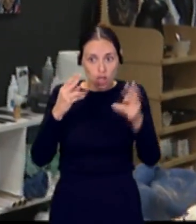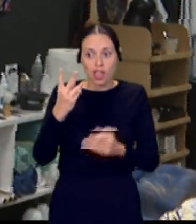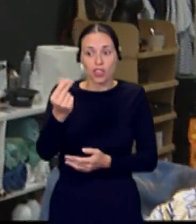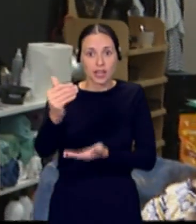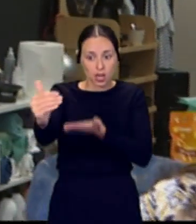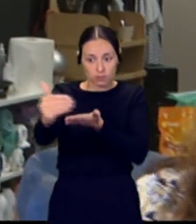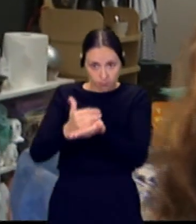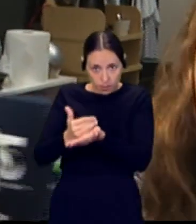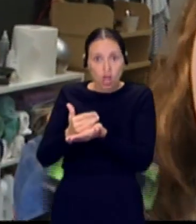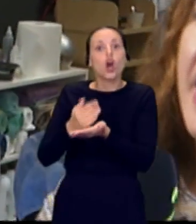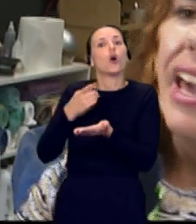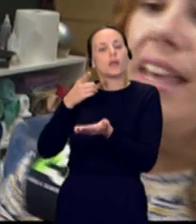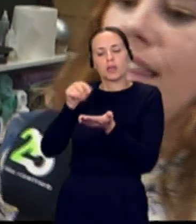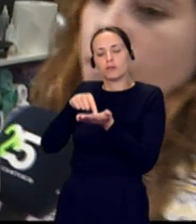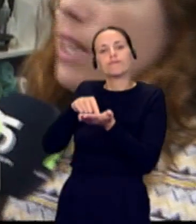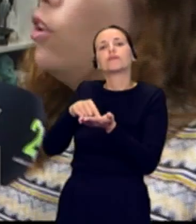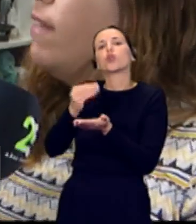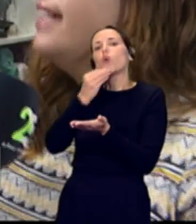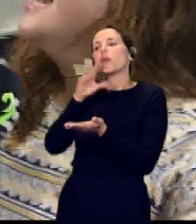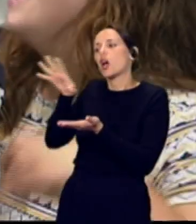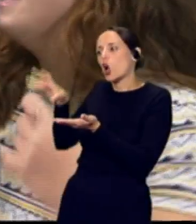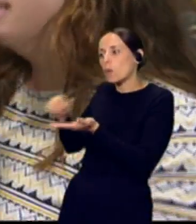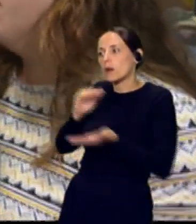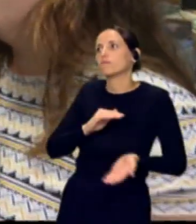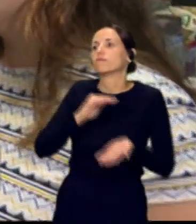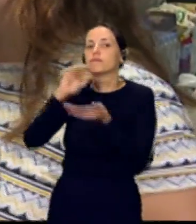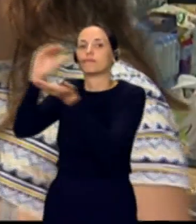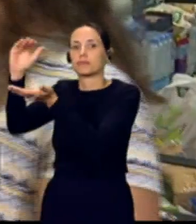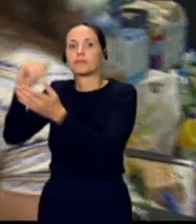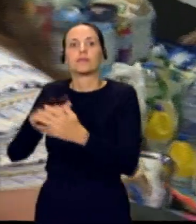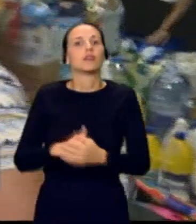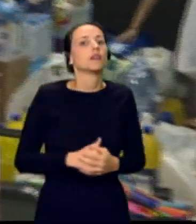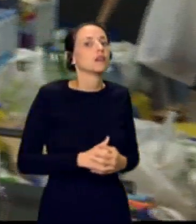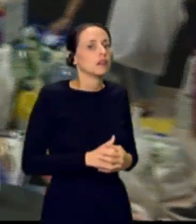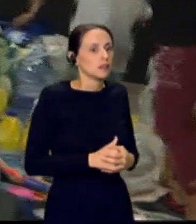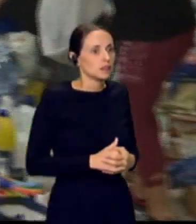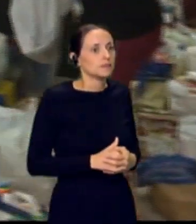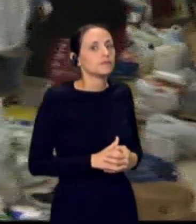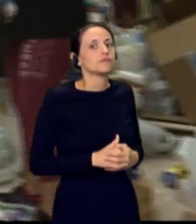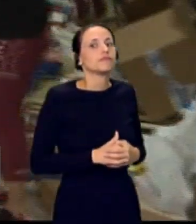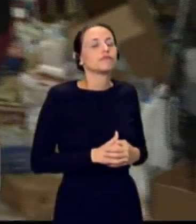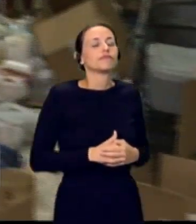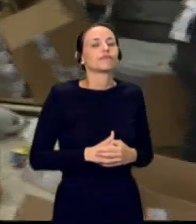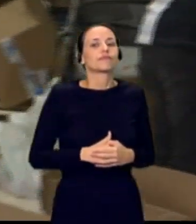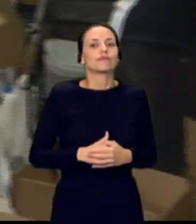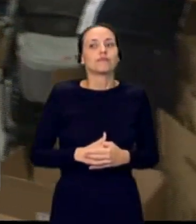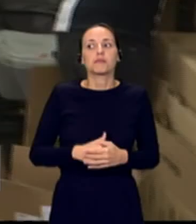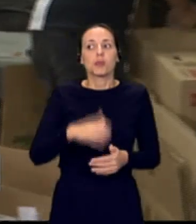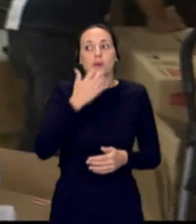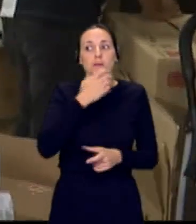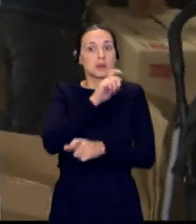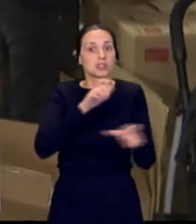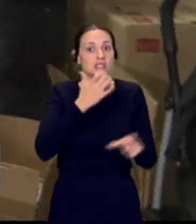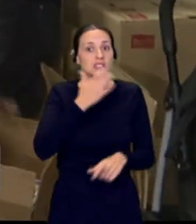comprar comida. También todavía están a tiempo de traer todo aquello que quieran para que se